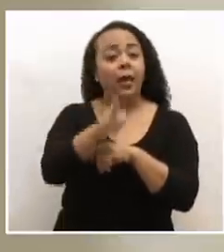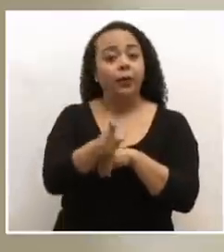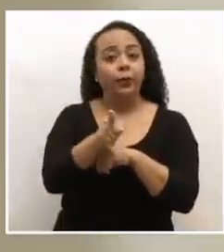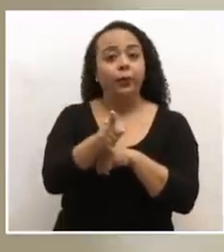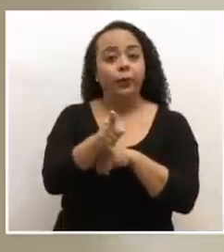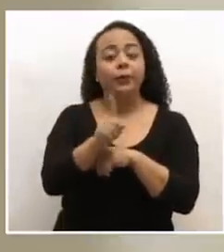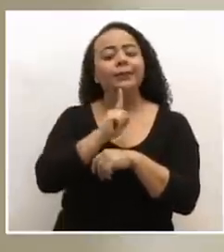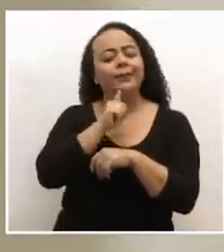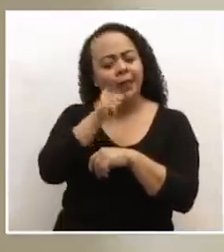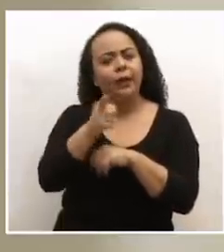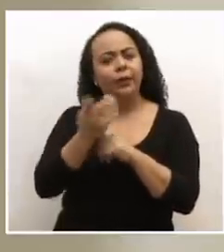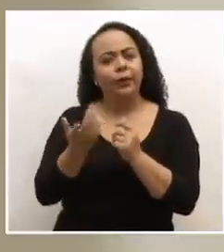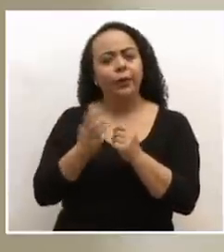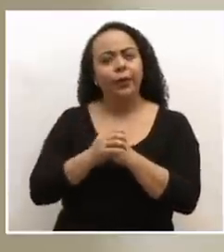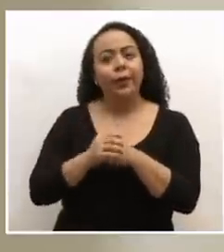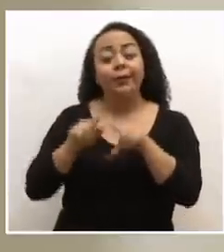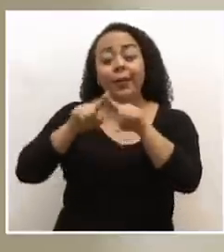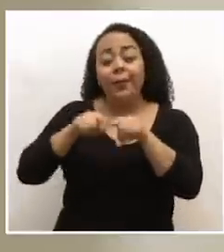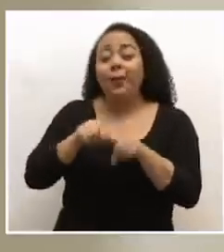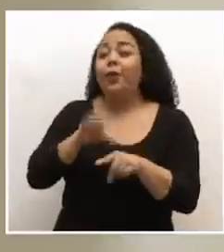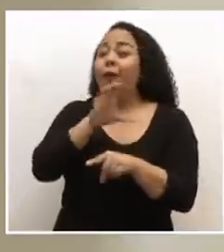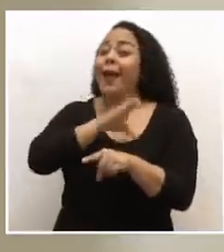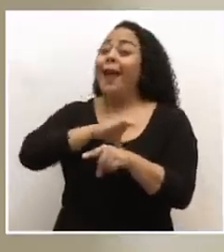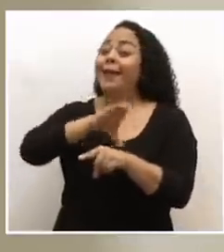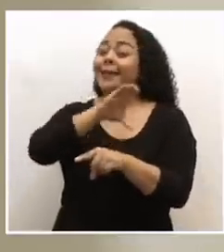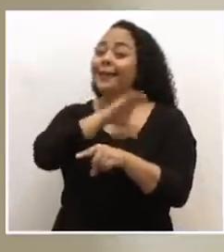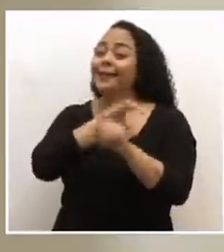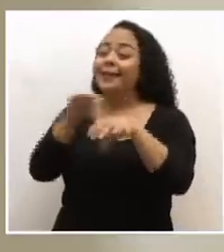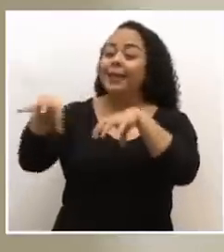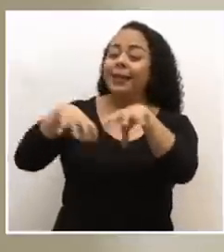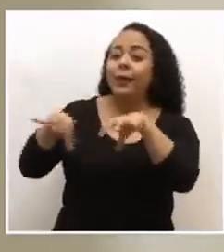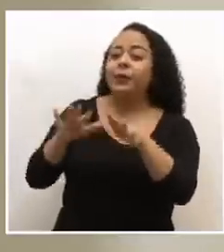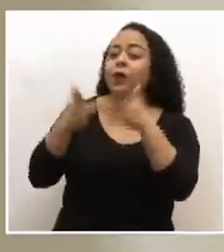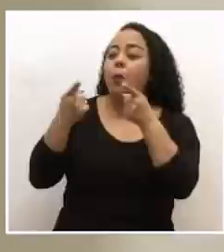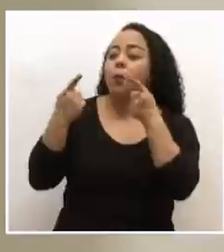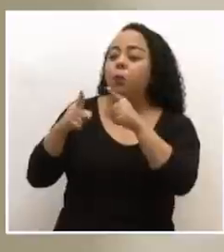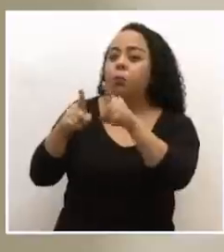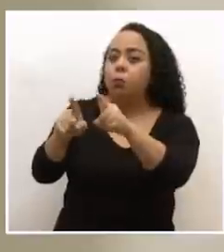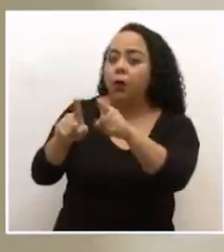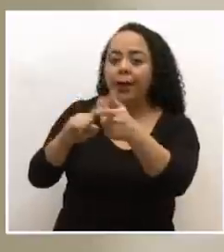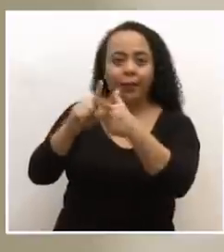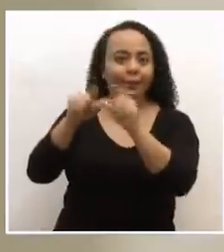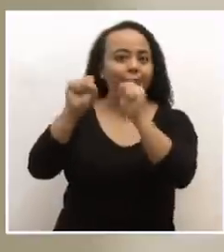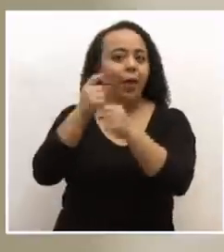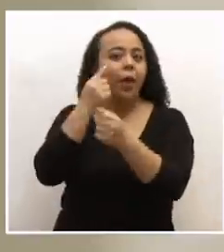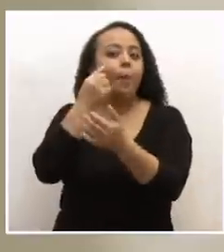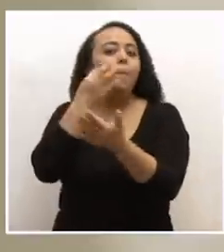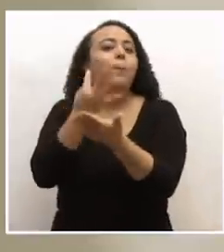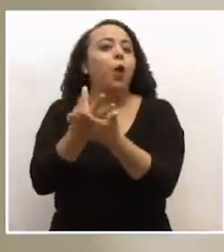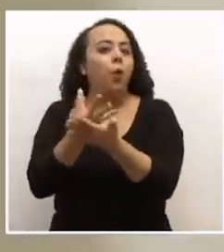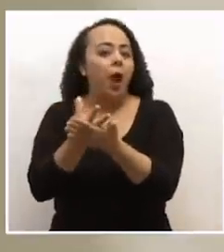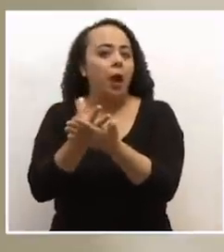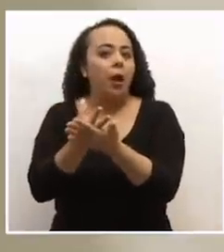dependiendo de las características de la actividad, cómo se dieron y todo, pues así se puede comprobar eventualmente un dolo, o una